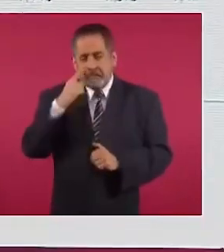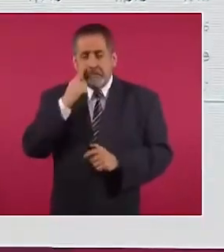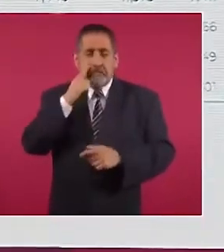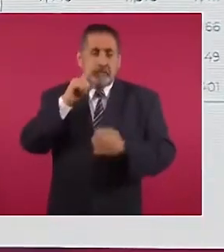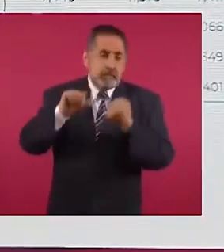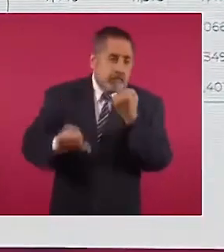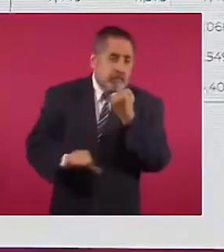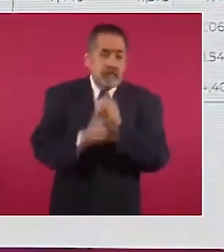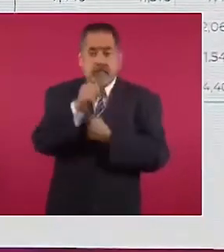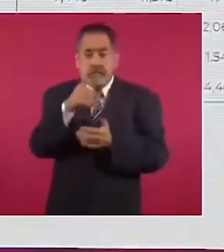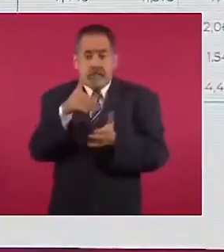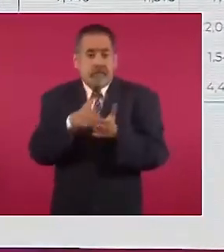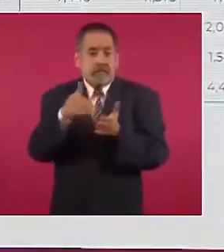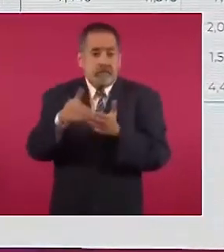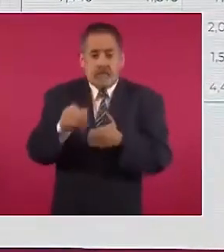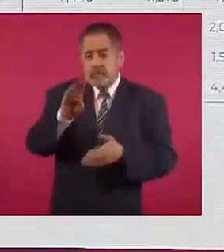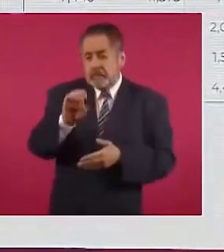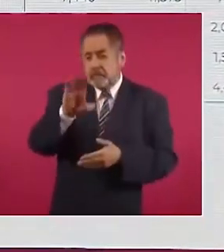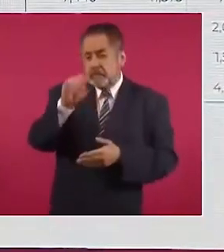millones de becas